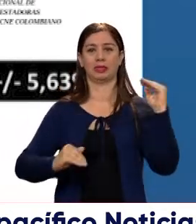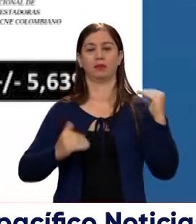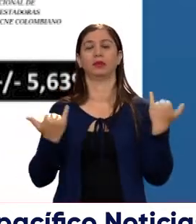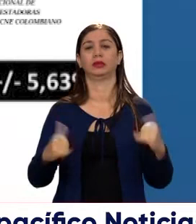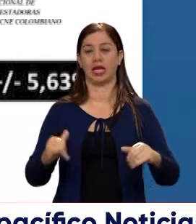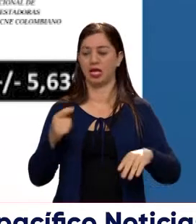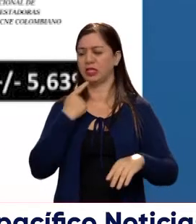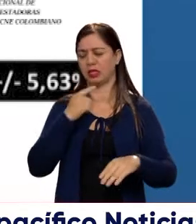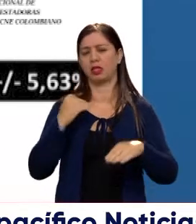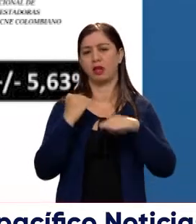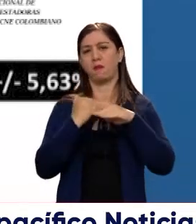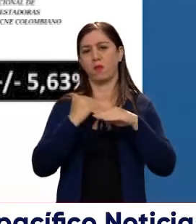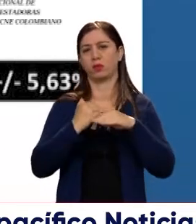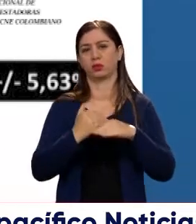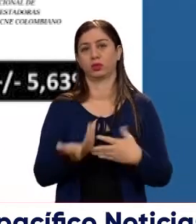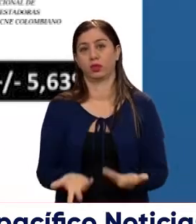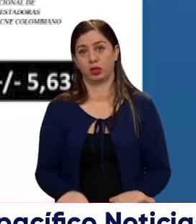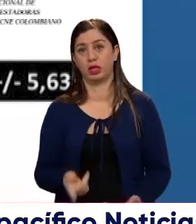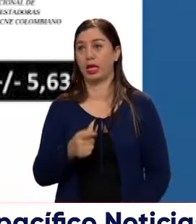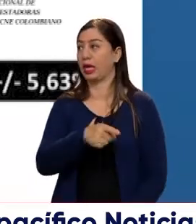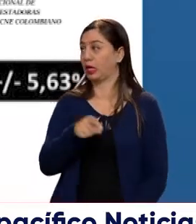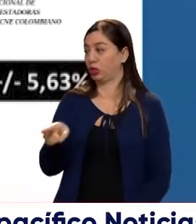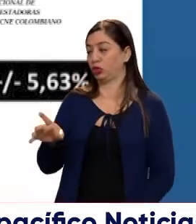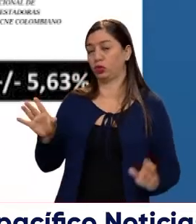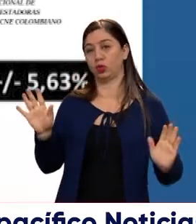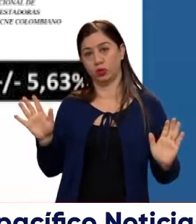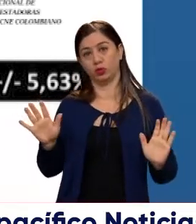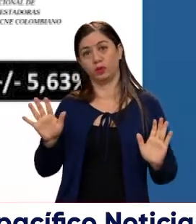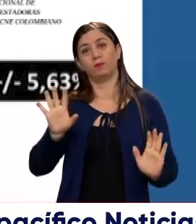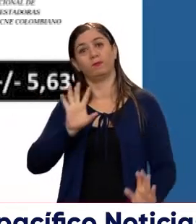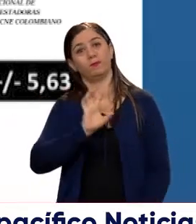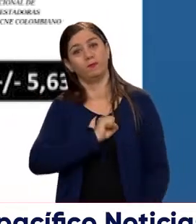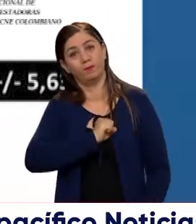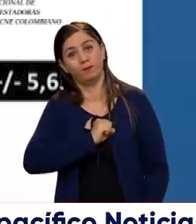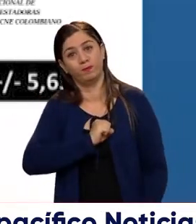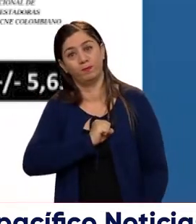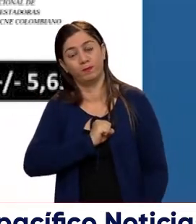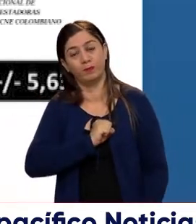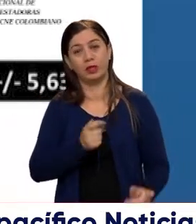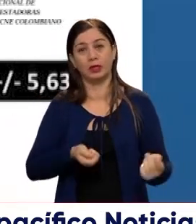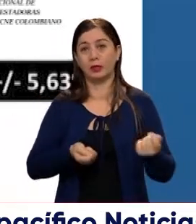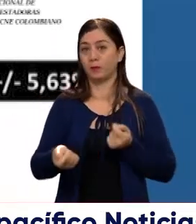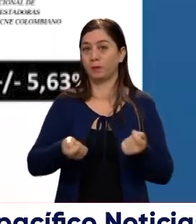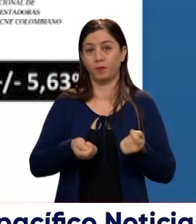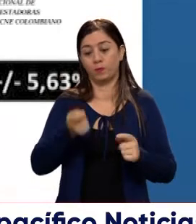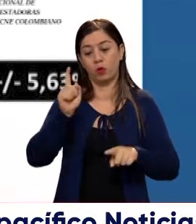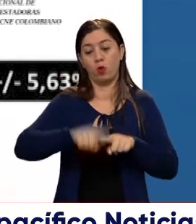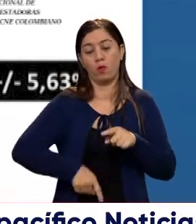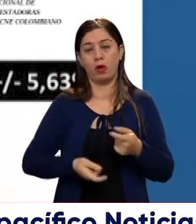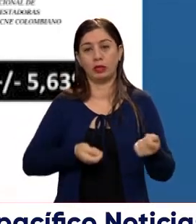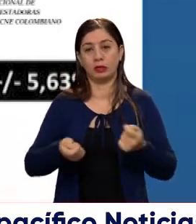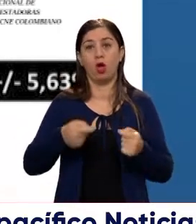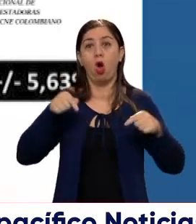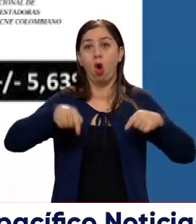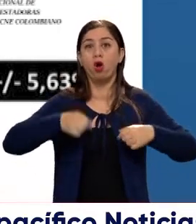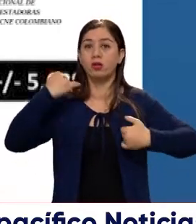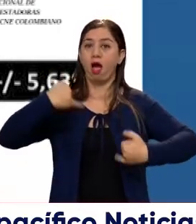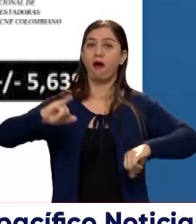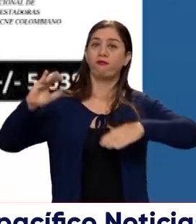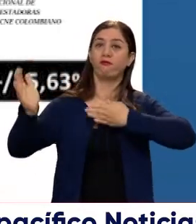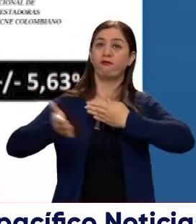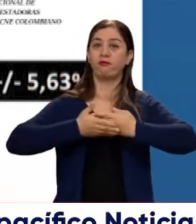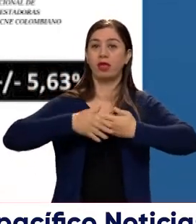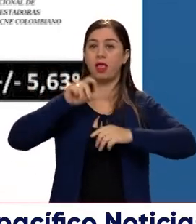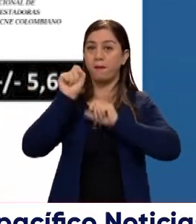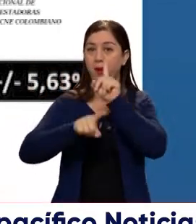definido en intención de voto. Son ellos los que desafortunadamente no vamos a medir, porque hasta hoy hay encuestas, los